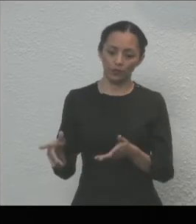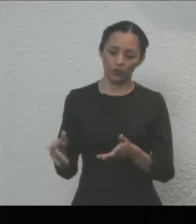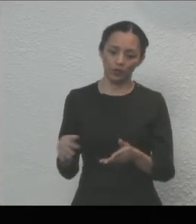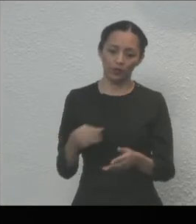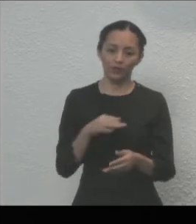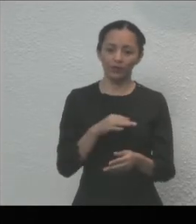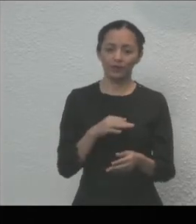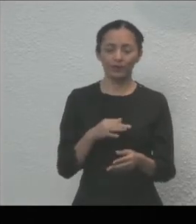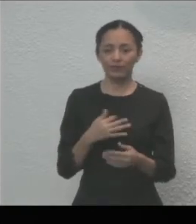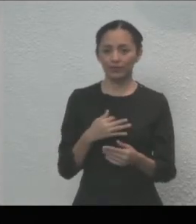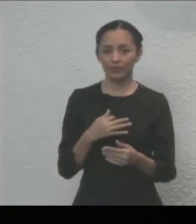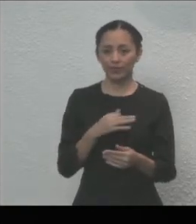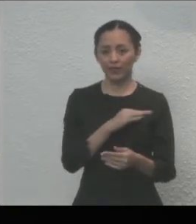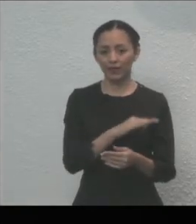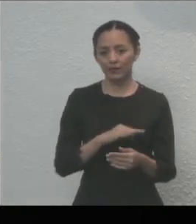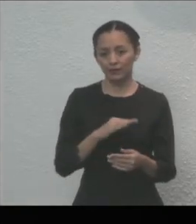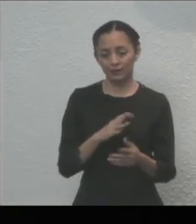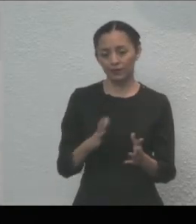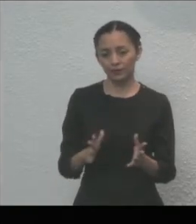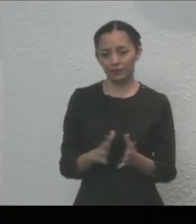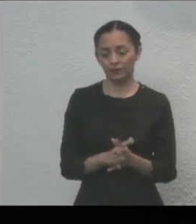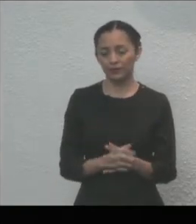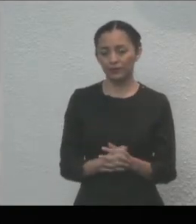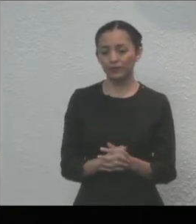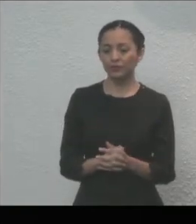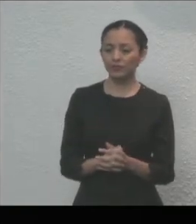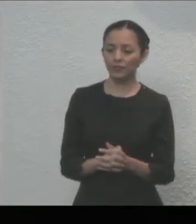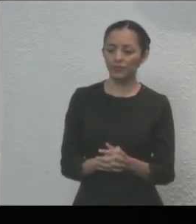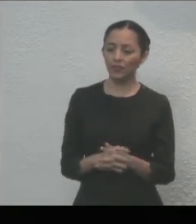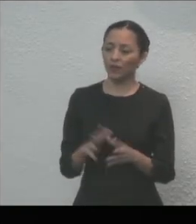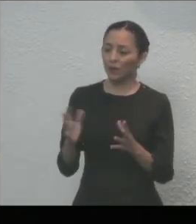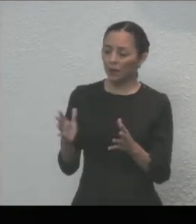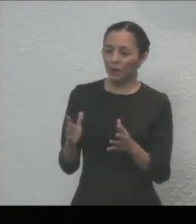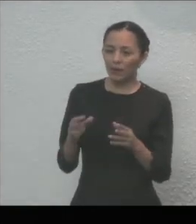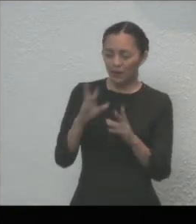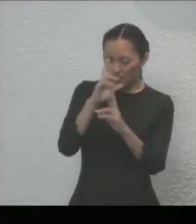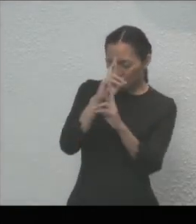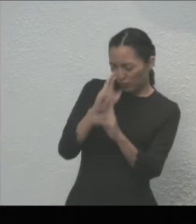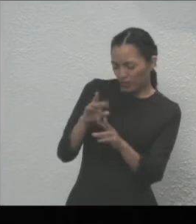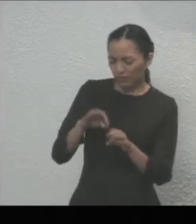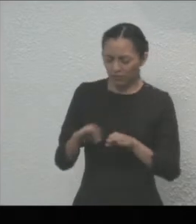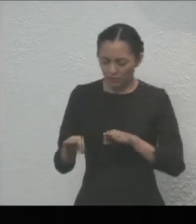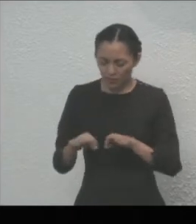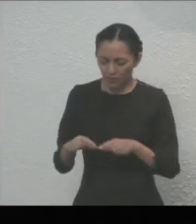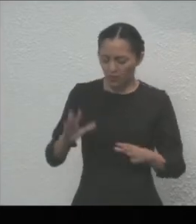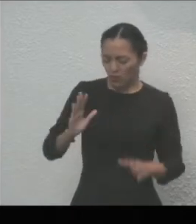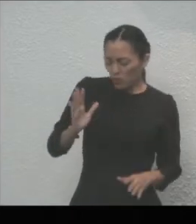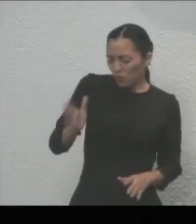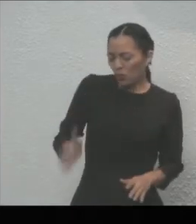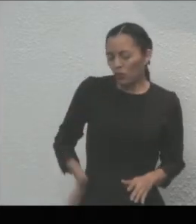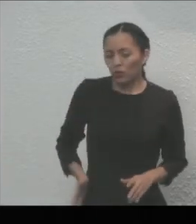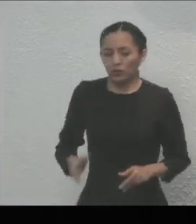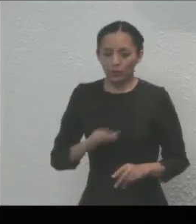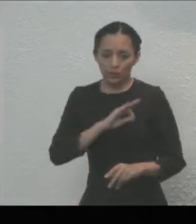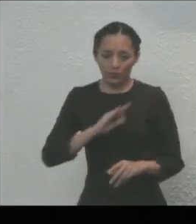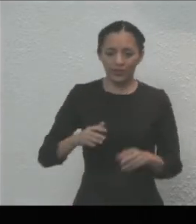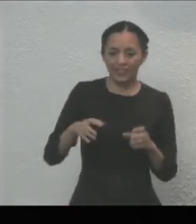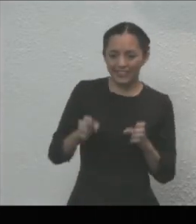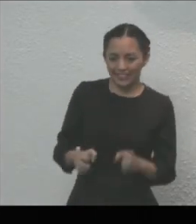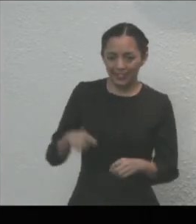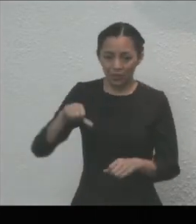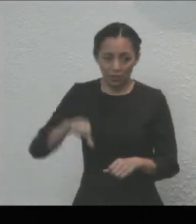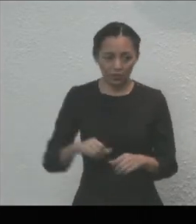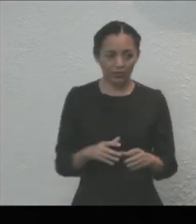que hoy nos concedes a poder reconocer tu trabajo. Y por supuesto, es un honor el poder estar esta mañana,